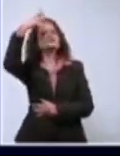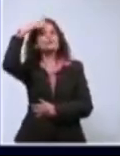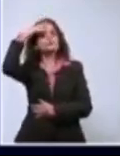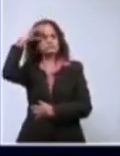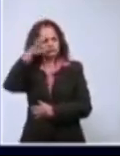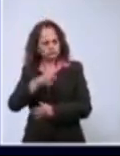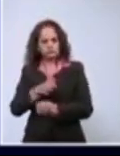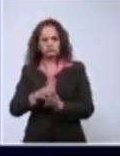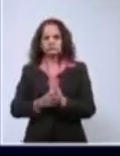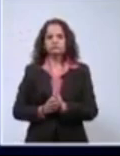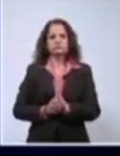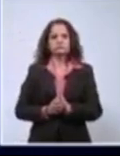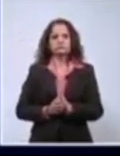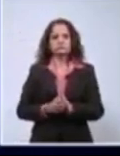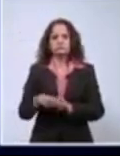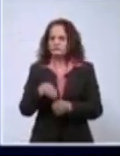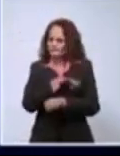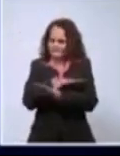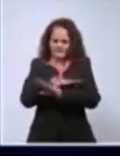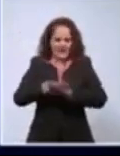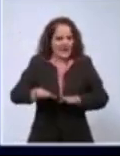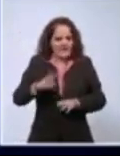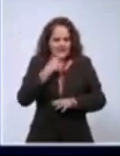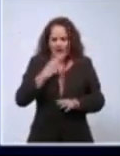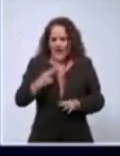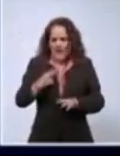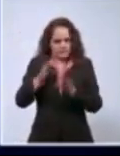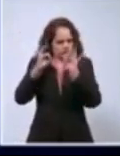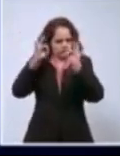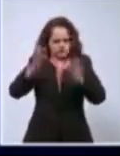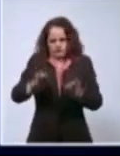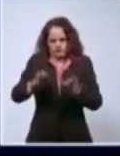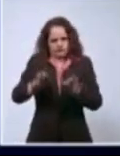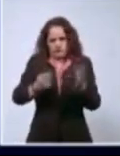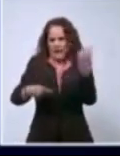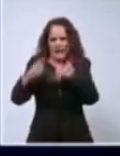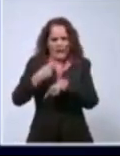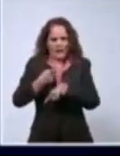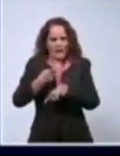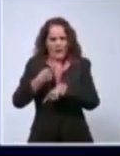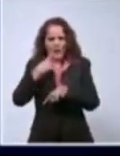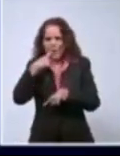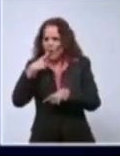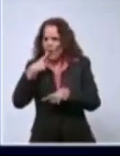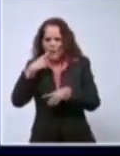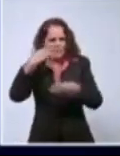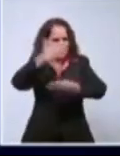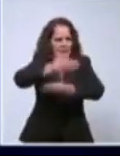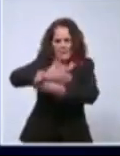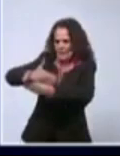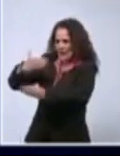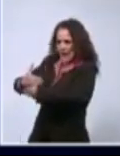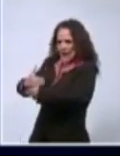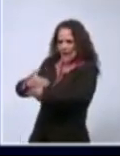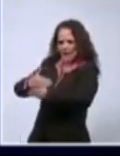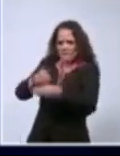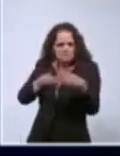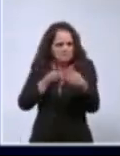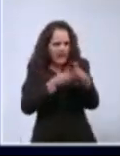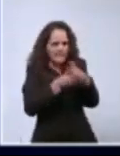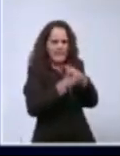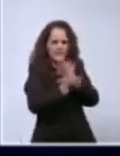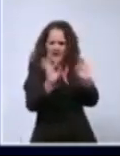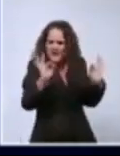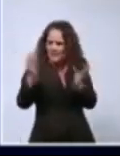Parón de verdad. Un parón de verdad. Un parón de verdad. Las costas bloqueadas. No entra nada para acá adentro. No sale nada para afuera.